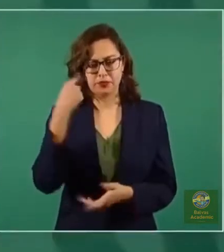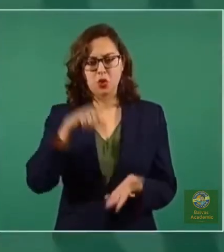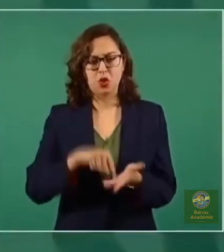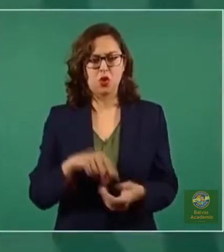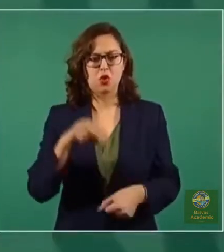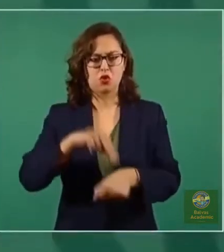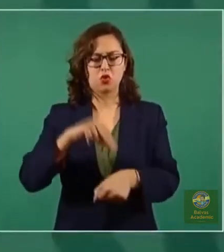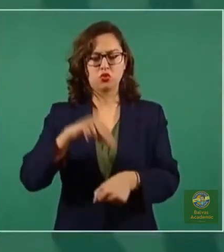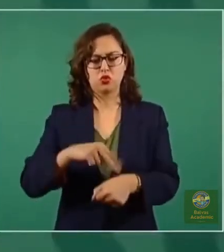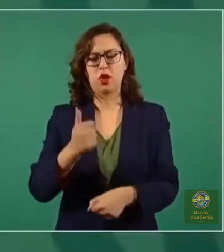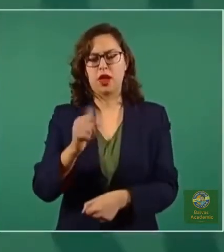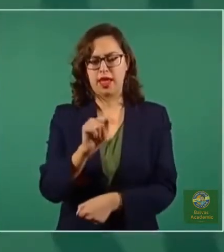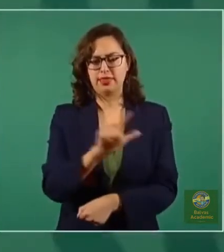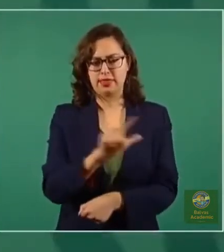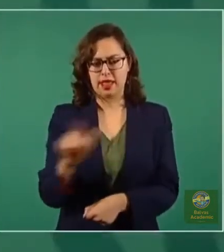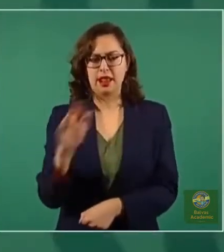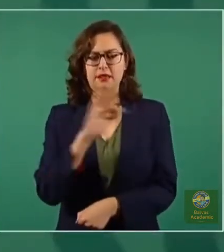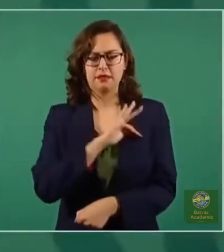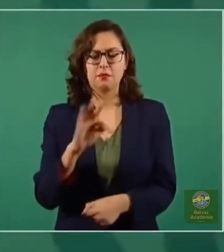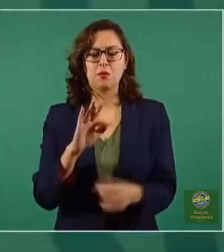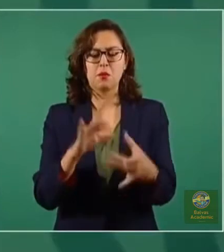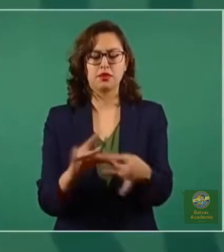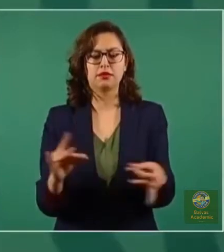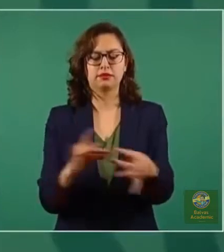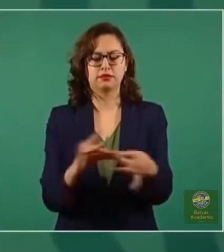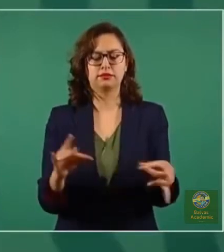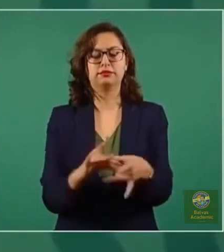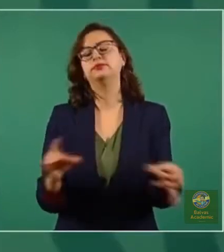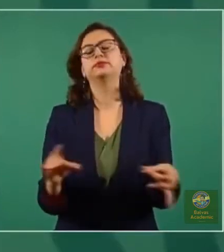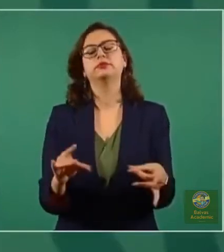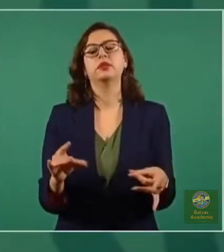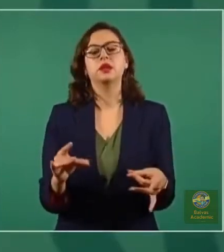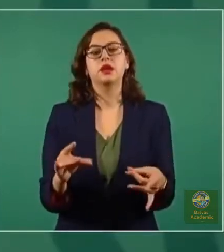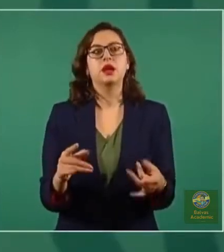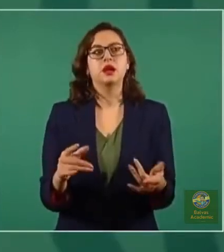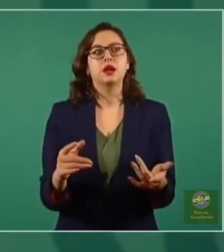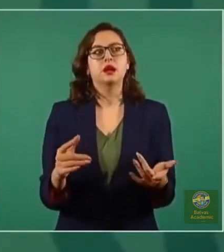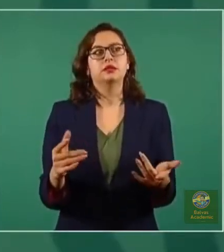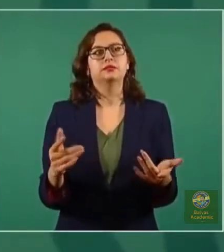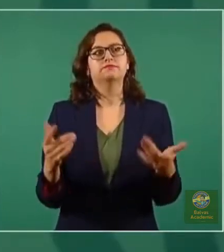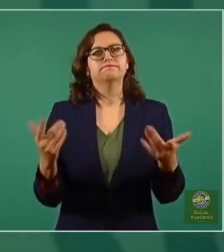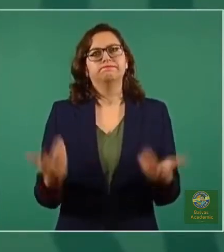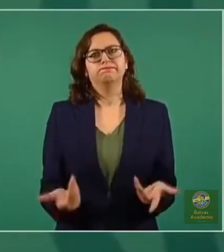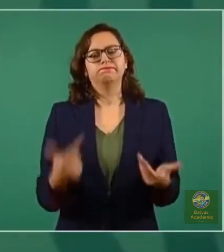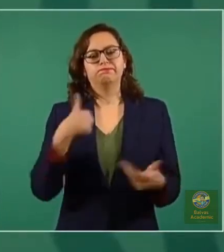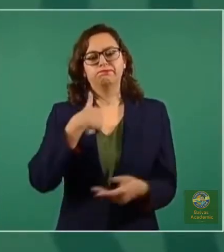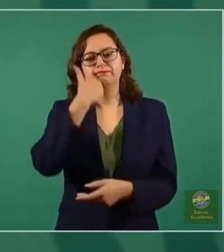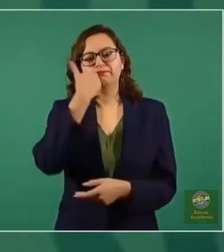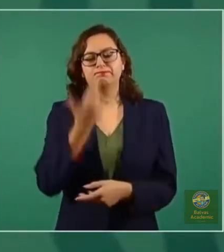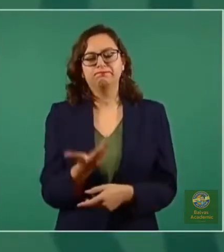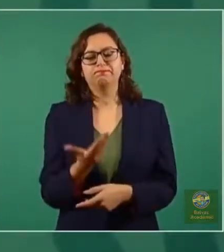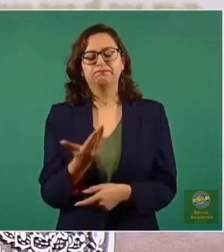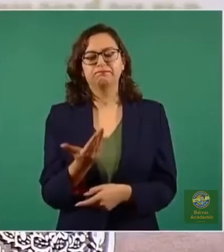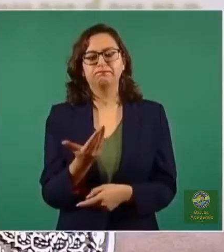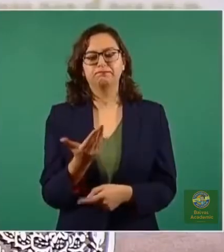Yo lo que quiero introducir